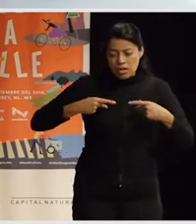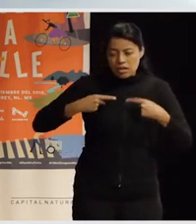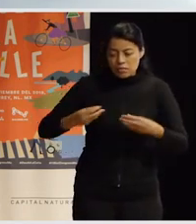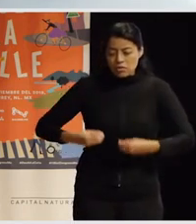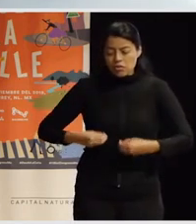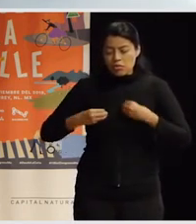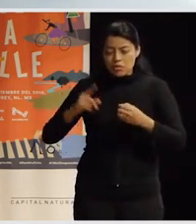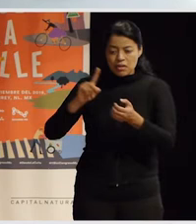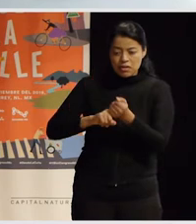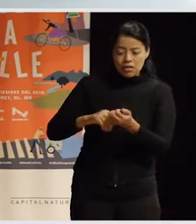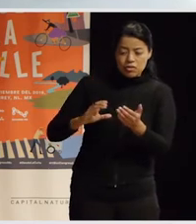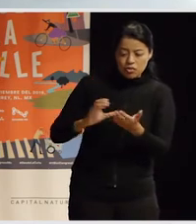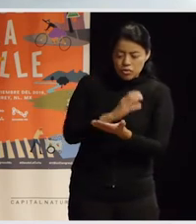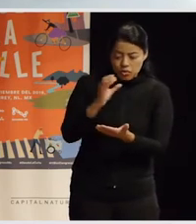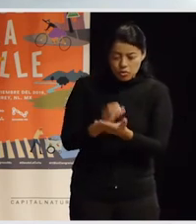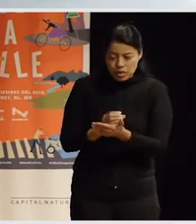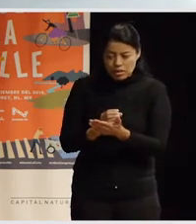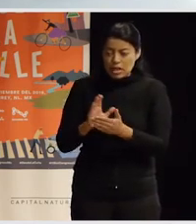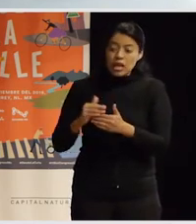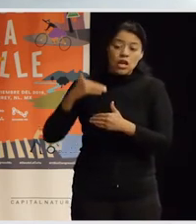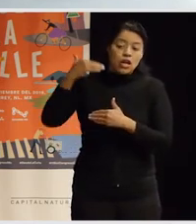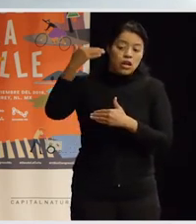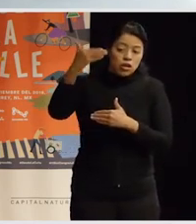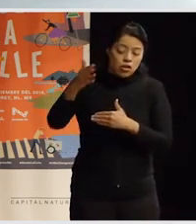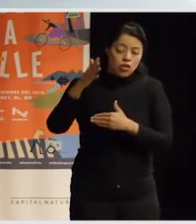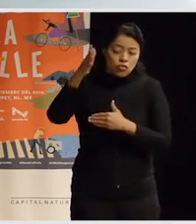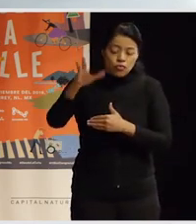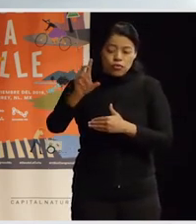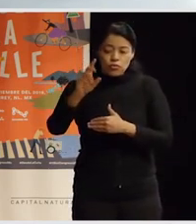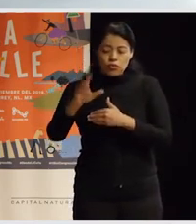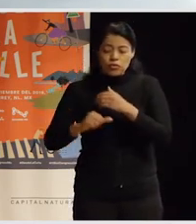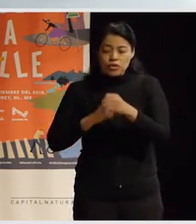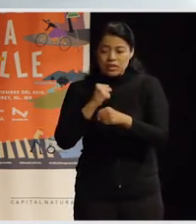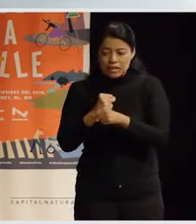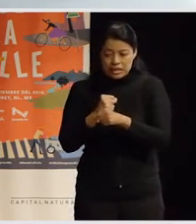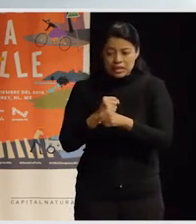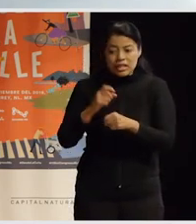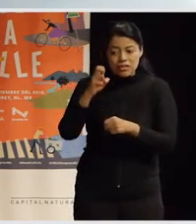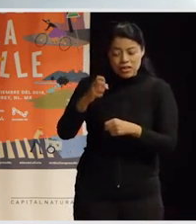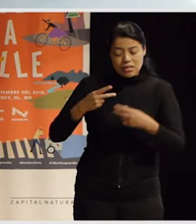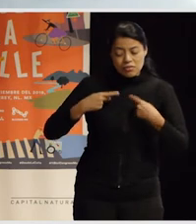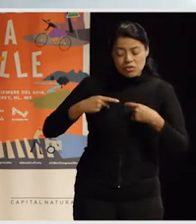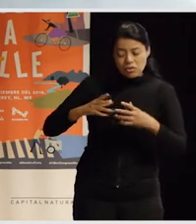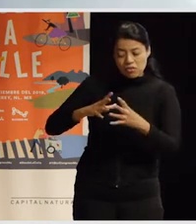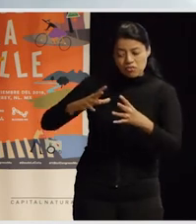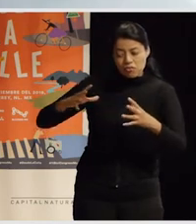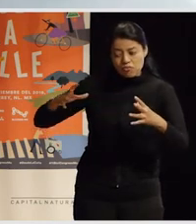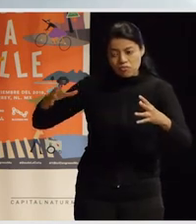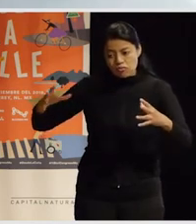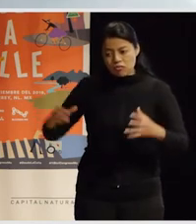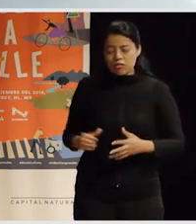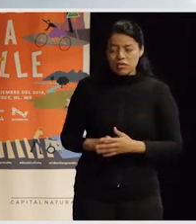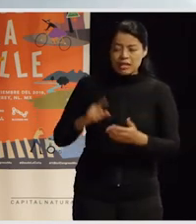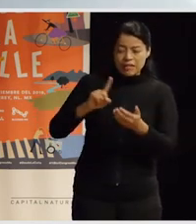de, digamos, 30 años, este porcentaje aumentará del 68 o 70%, es decir, ya un 70% de la